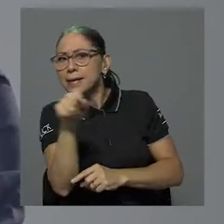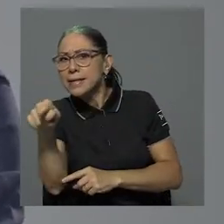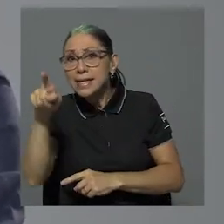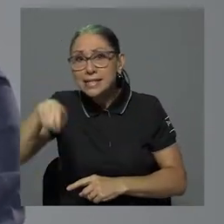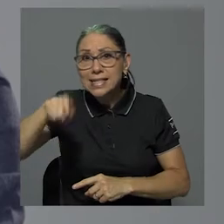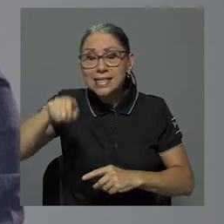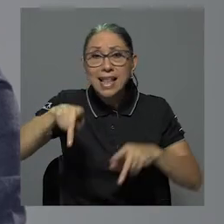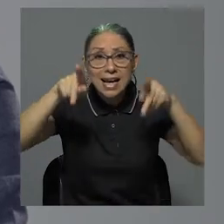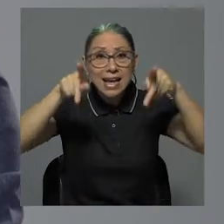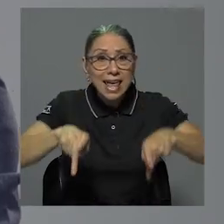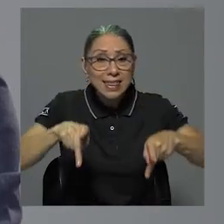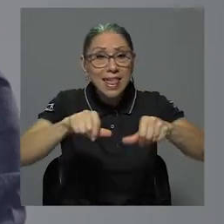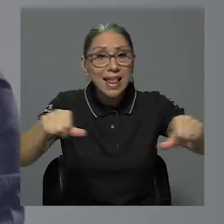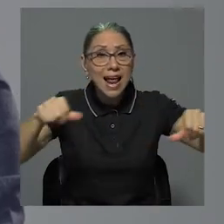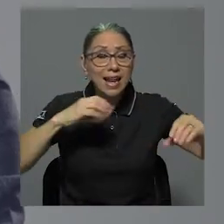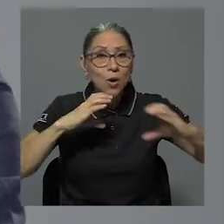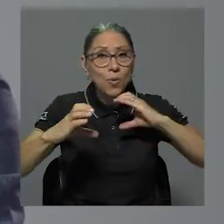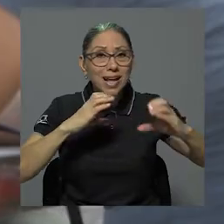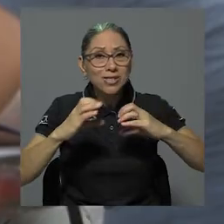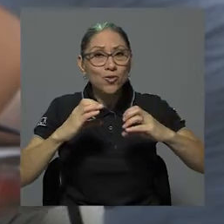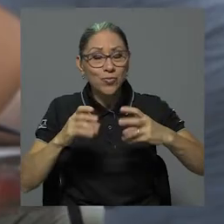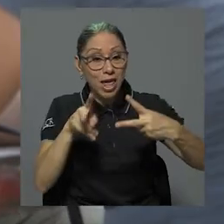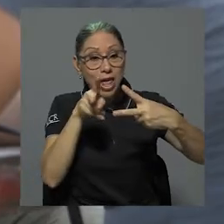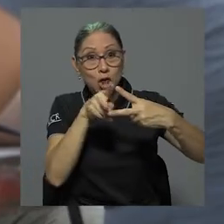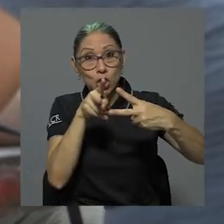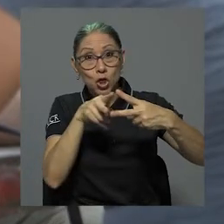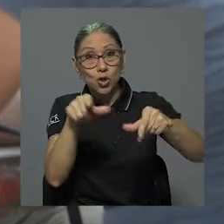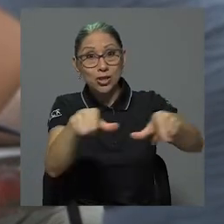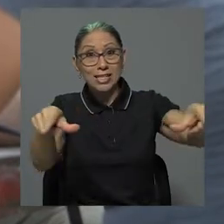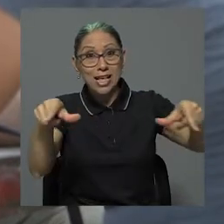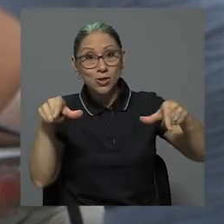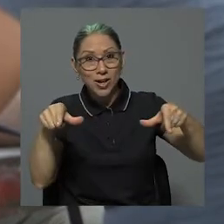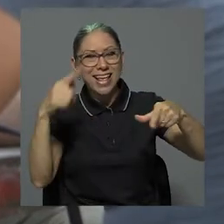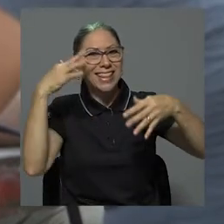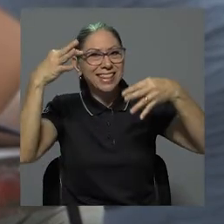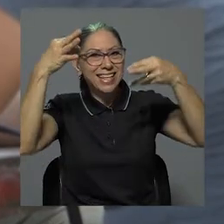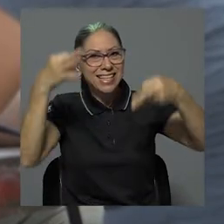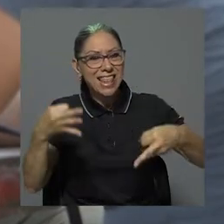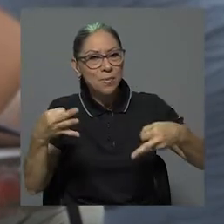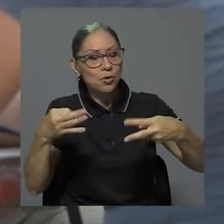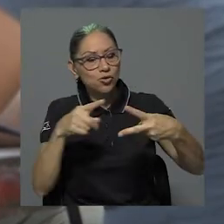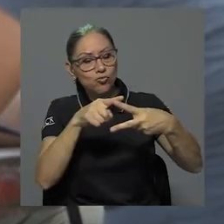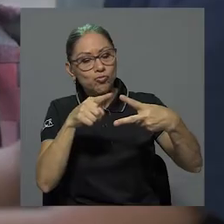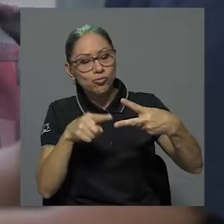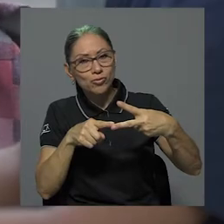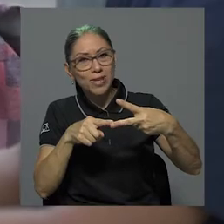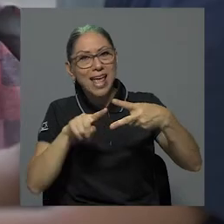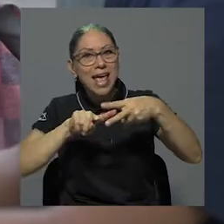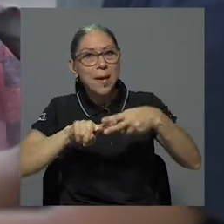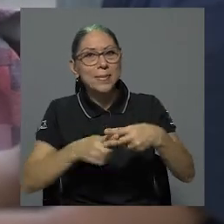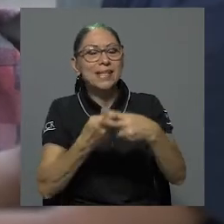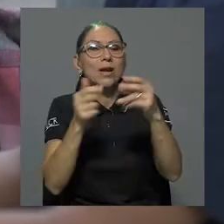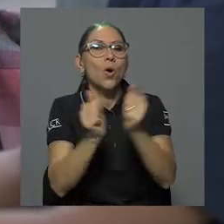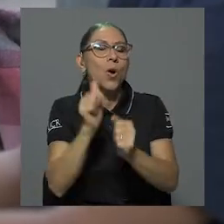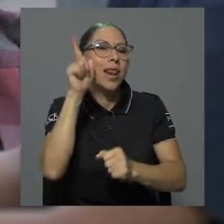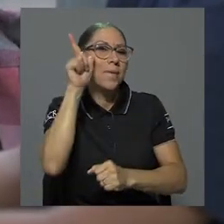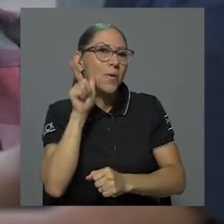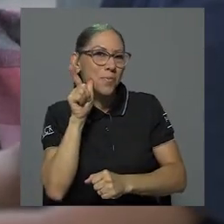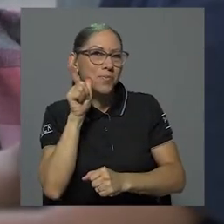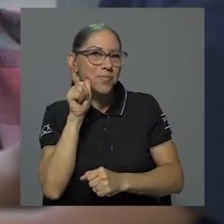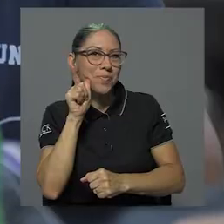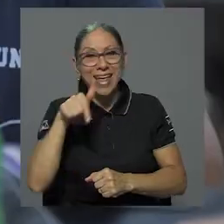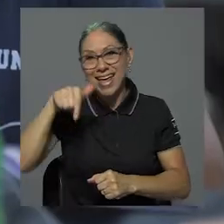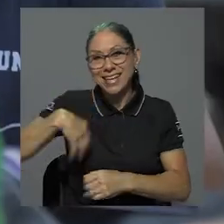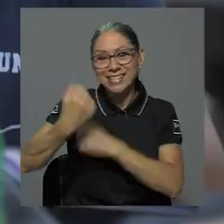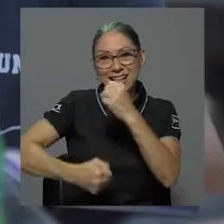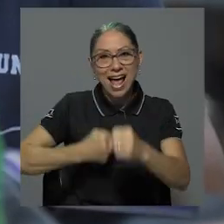Y entre dos de las zonas decidimos para asamblea de escuela comenzar con el análisis de factibilidad con Limón. Y este